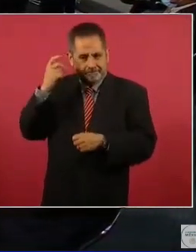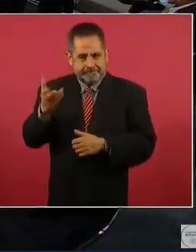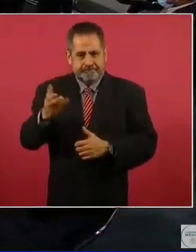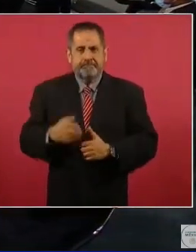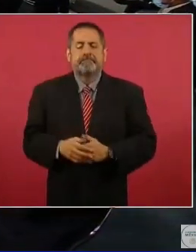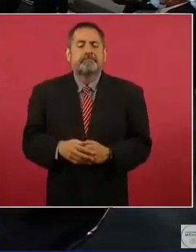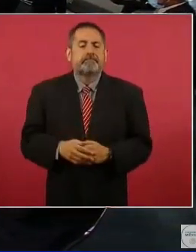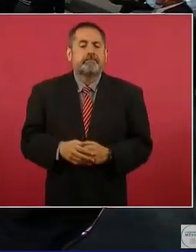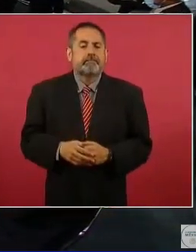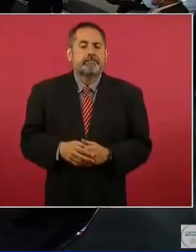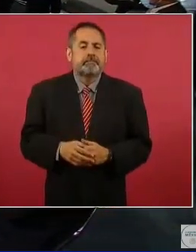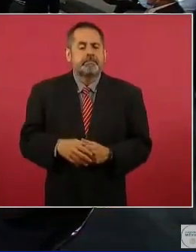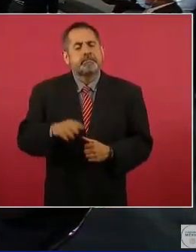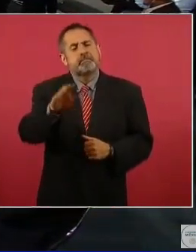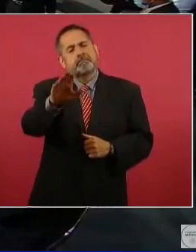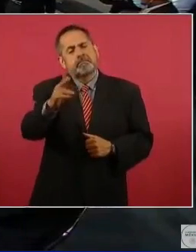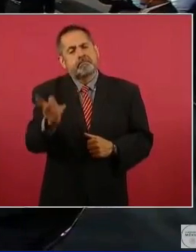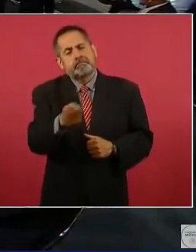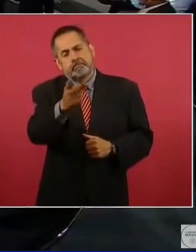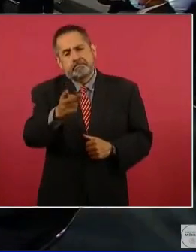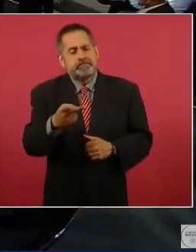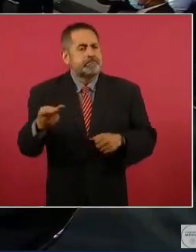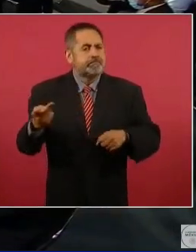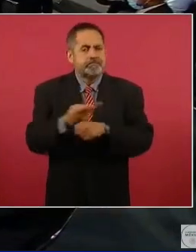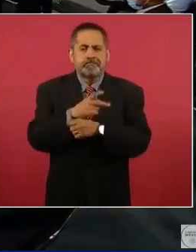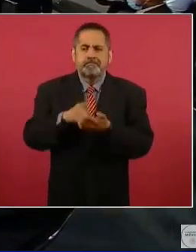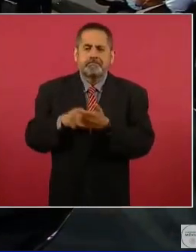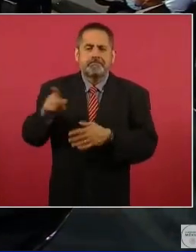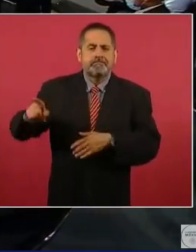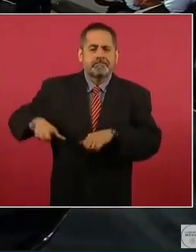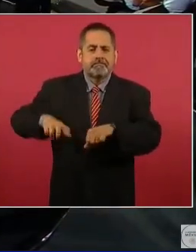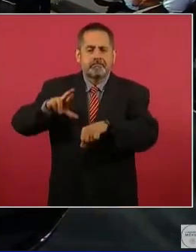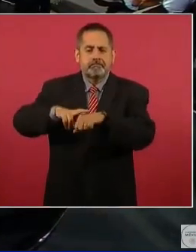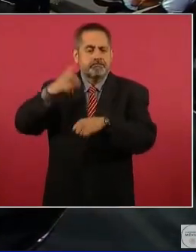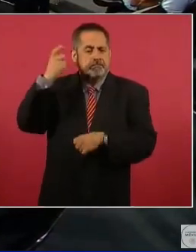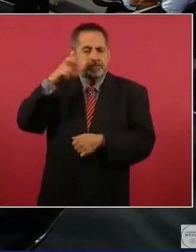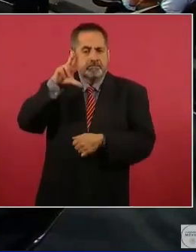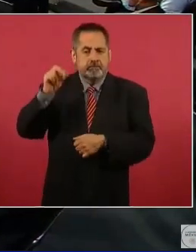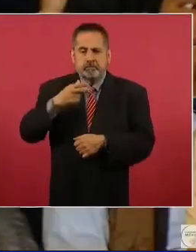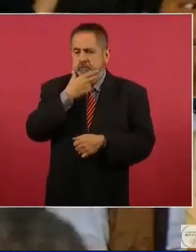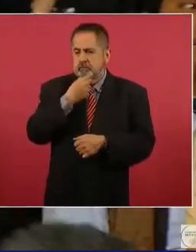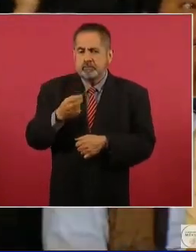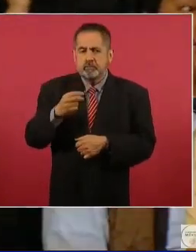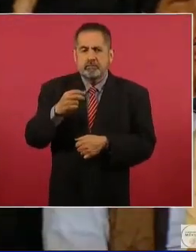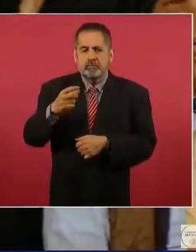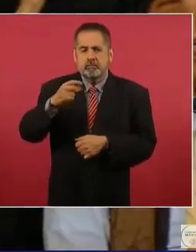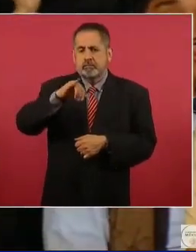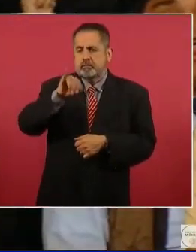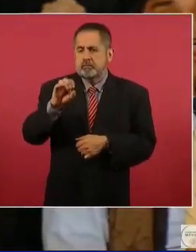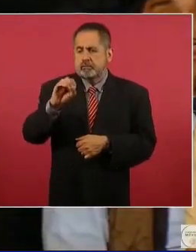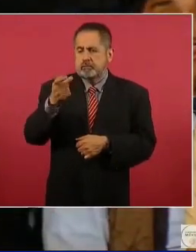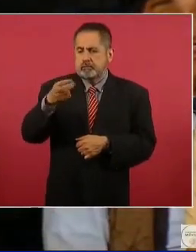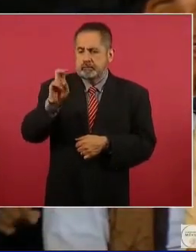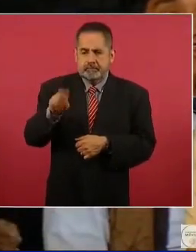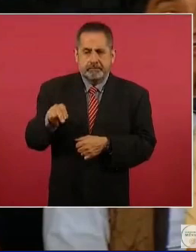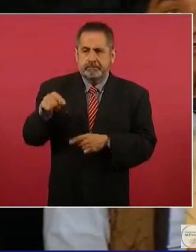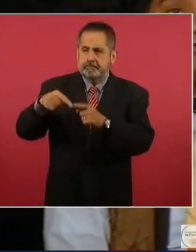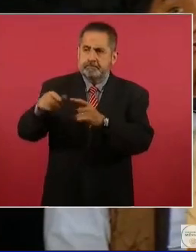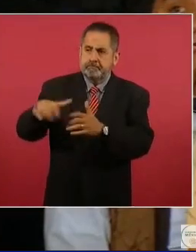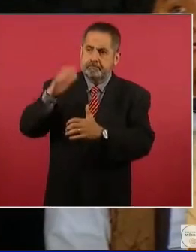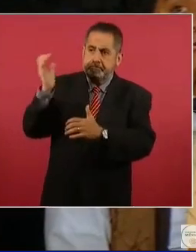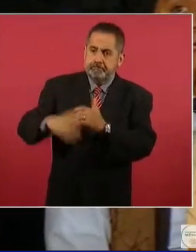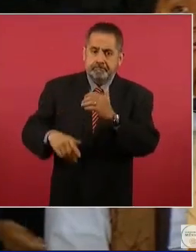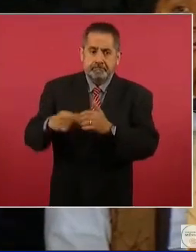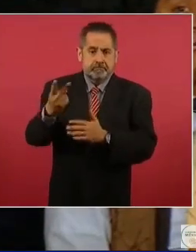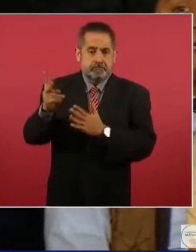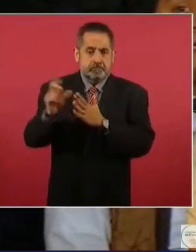Señor presidente, se ha especulado mucho sobre el destino que tendrá el gobernador de Quintana Roo, Carlos Joaquín González, cuando termine su mandato, que